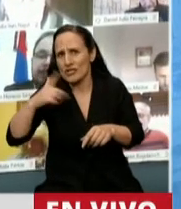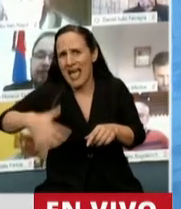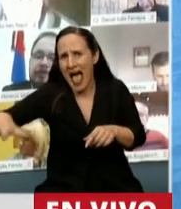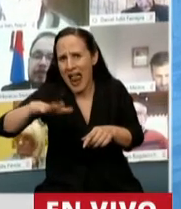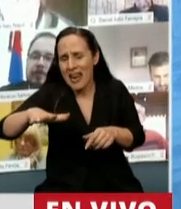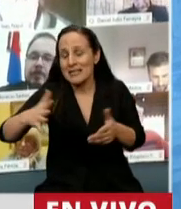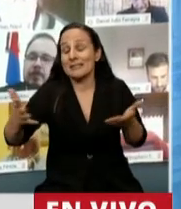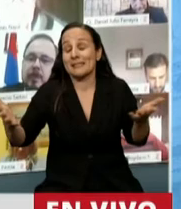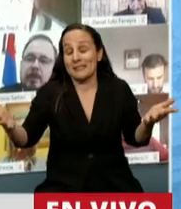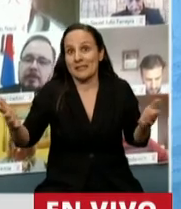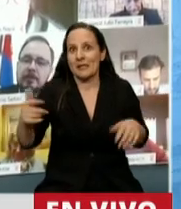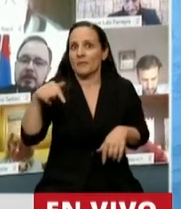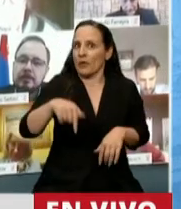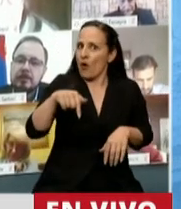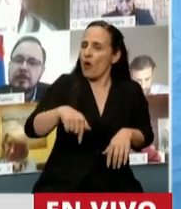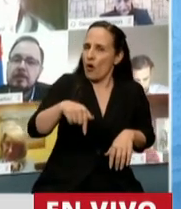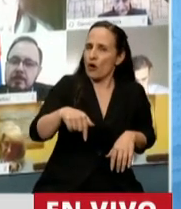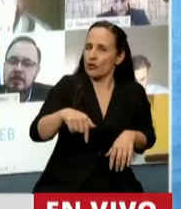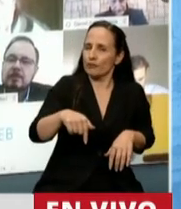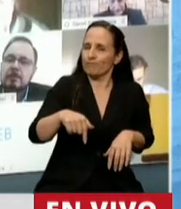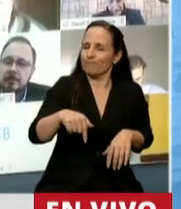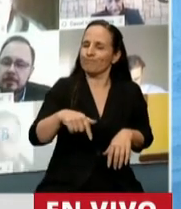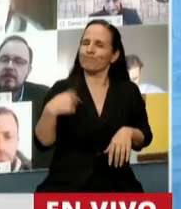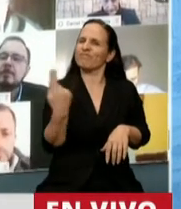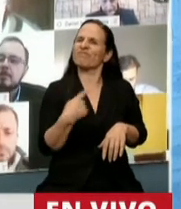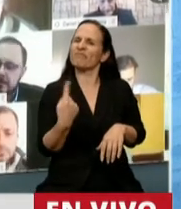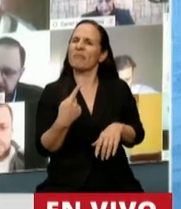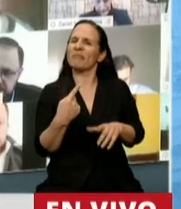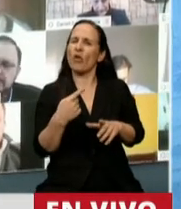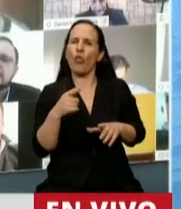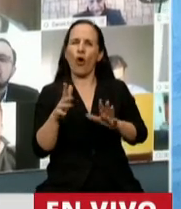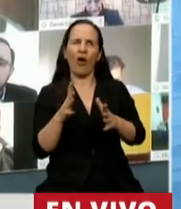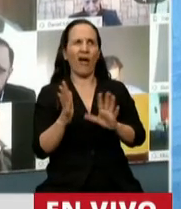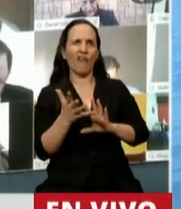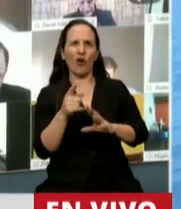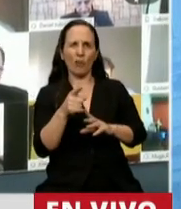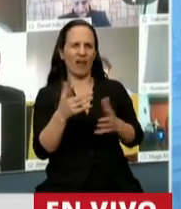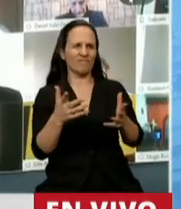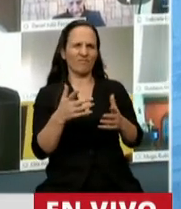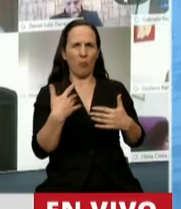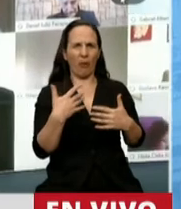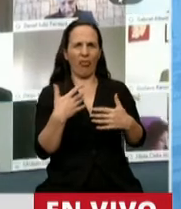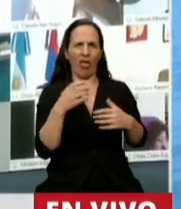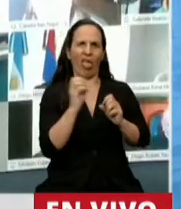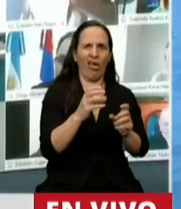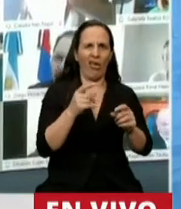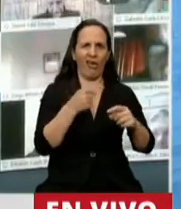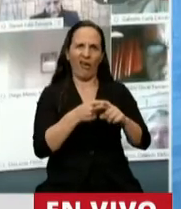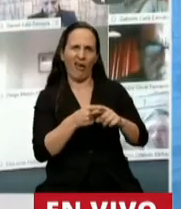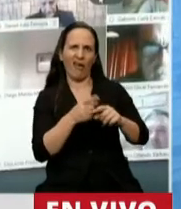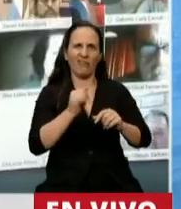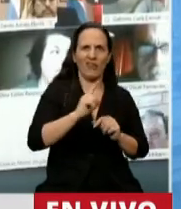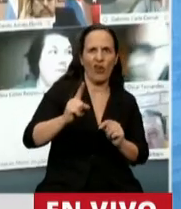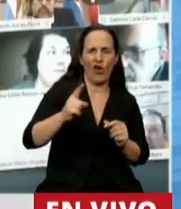Hoy por hoy, señor Presidente, parece que todo se cuestiona o es materia cuestionable, pero lo que no debería ser